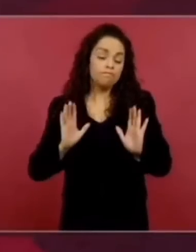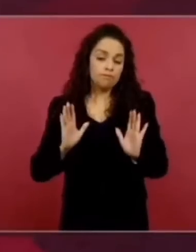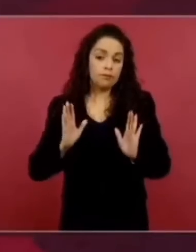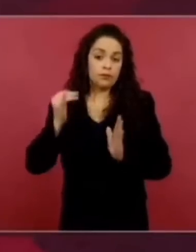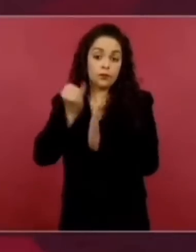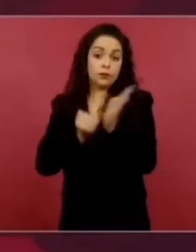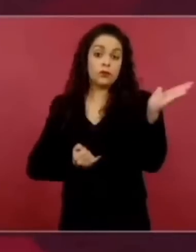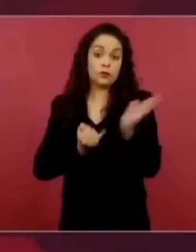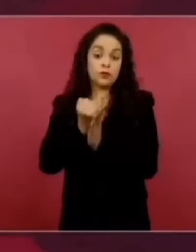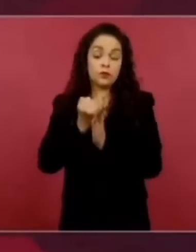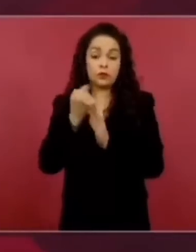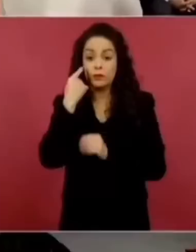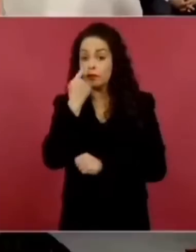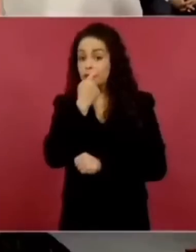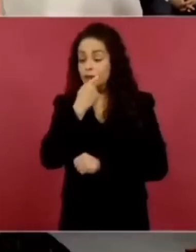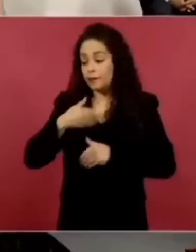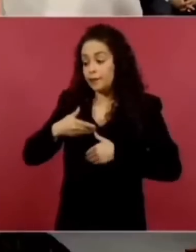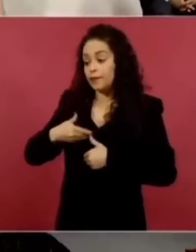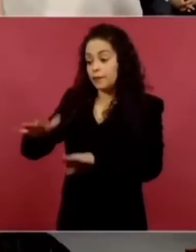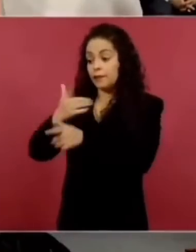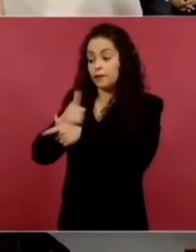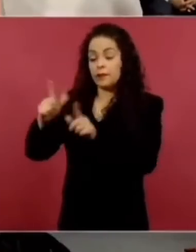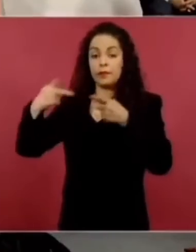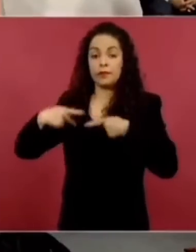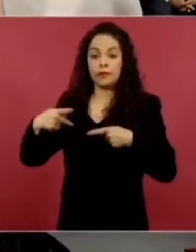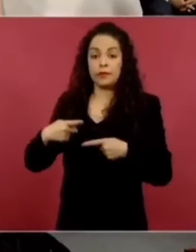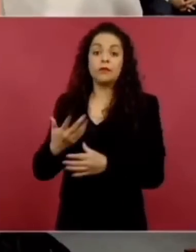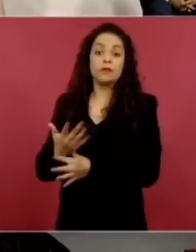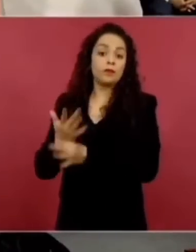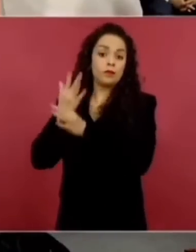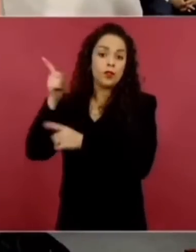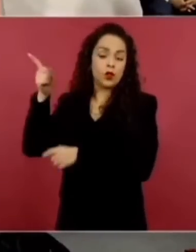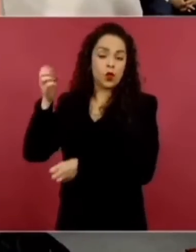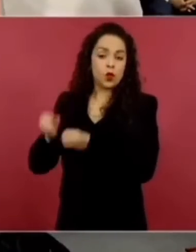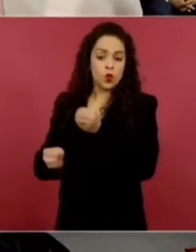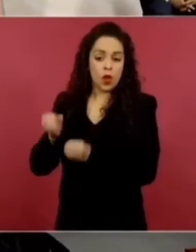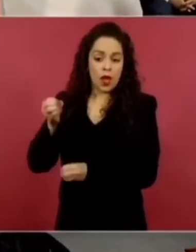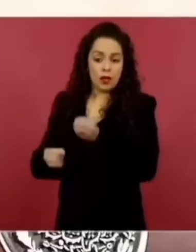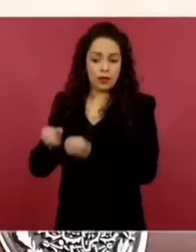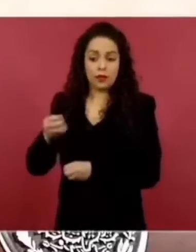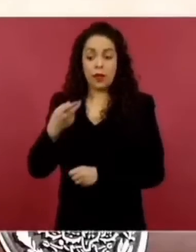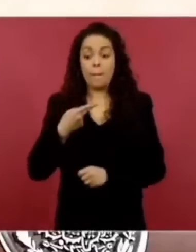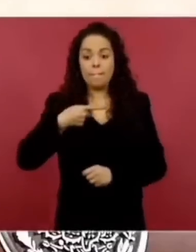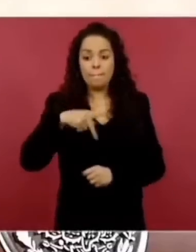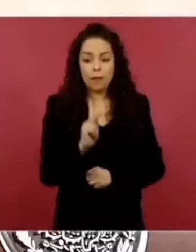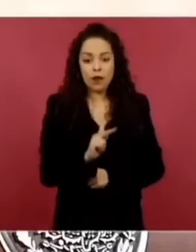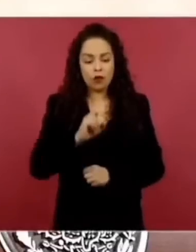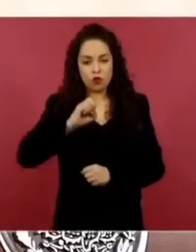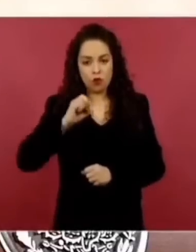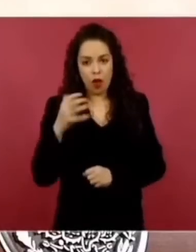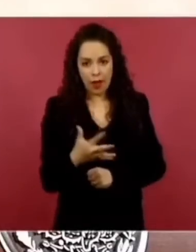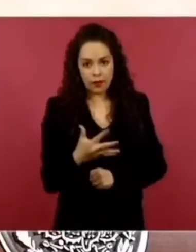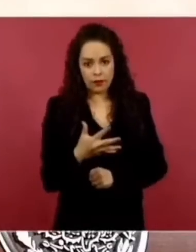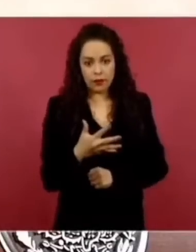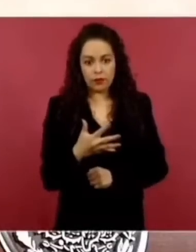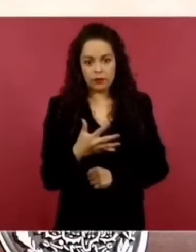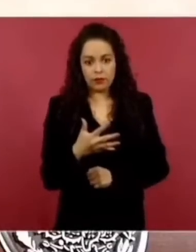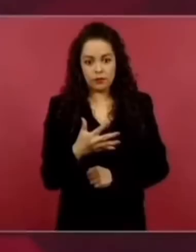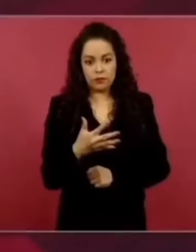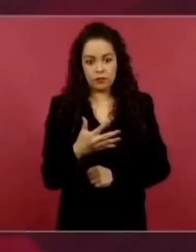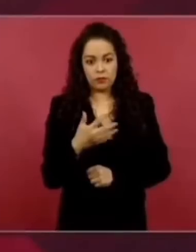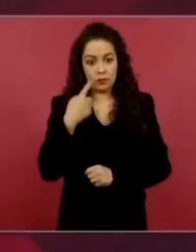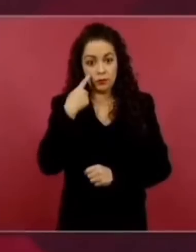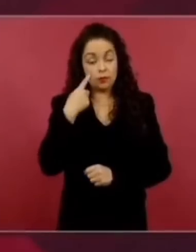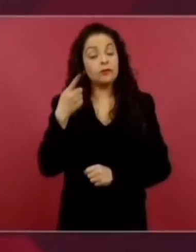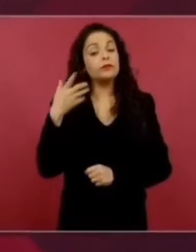pero independientemente de la resolución, se tiene que tomar en cuenta la fama